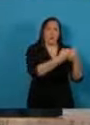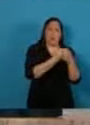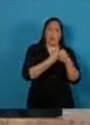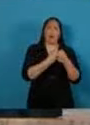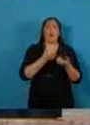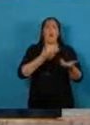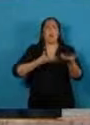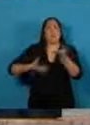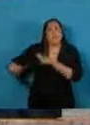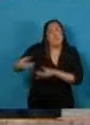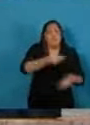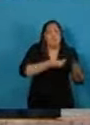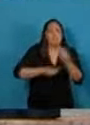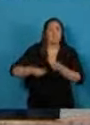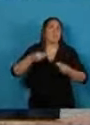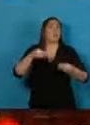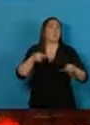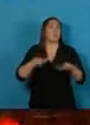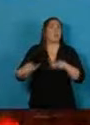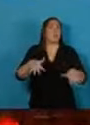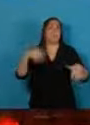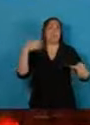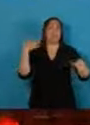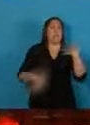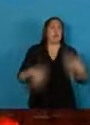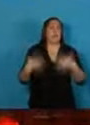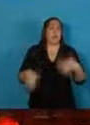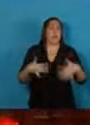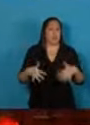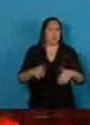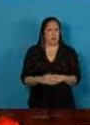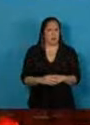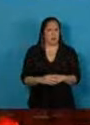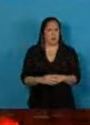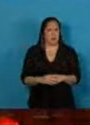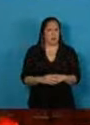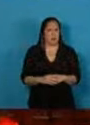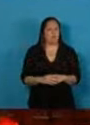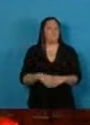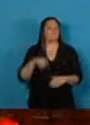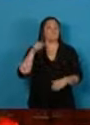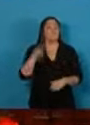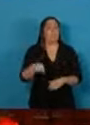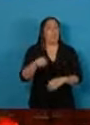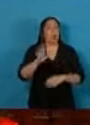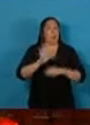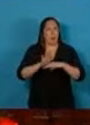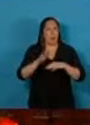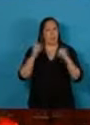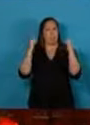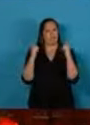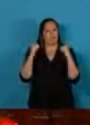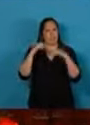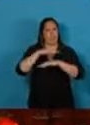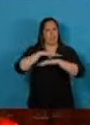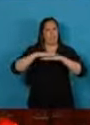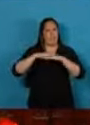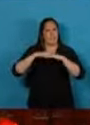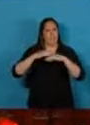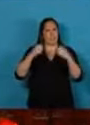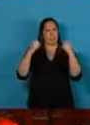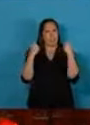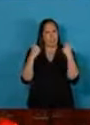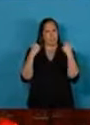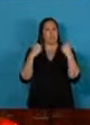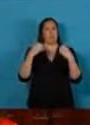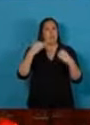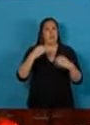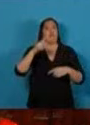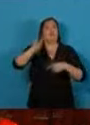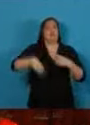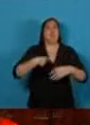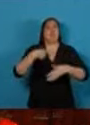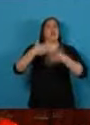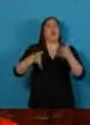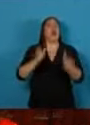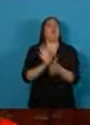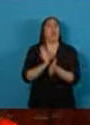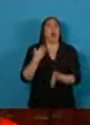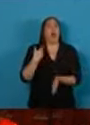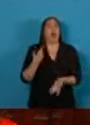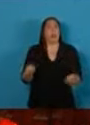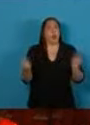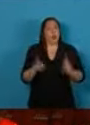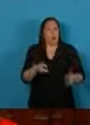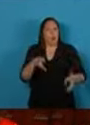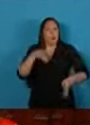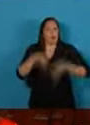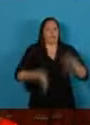solidaridad en la emergencia. Que constituyan el cimiento sólido a partir del cual se vuelvan a encender los motores de